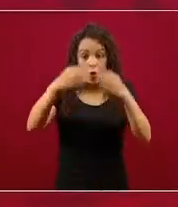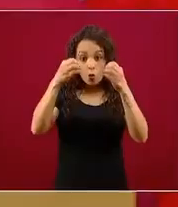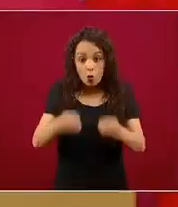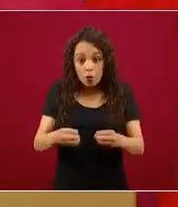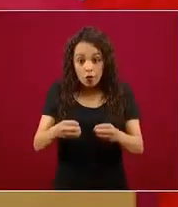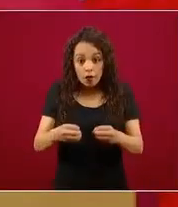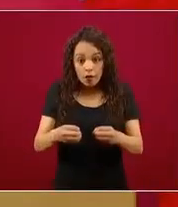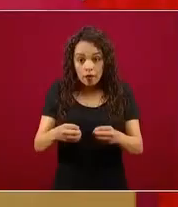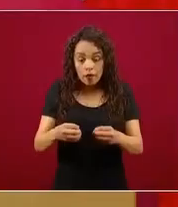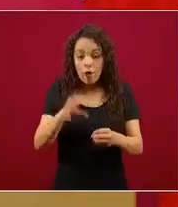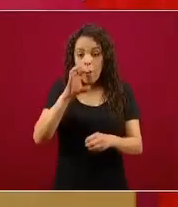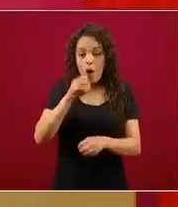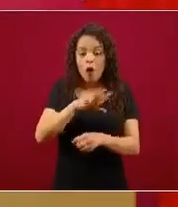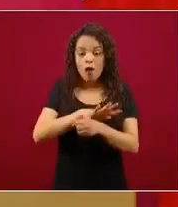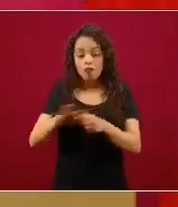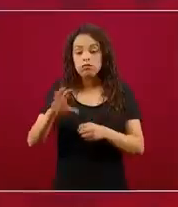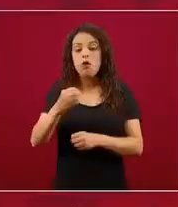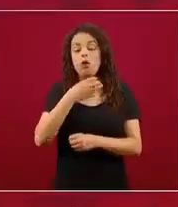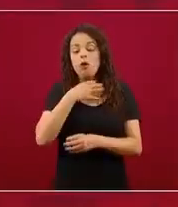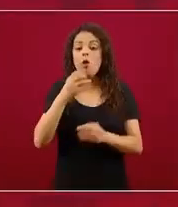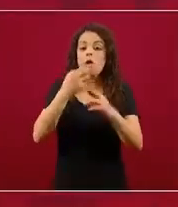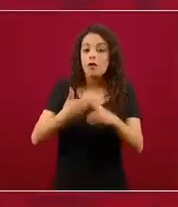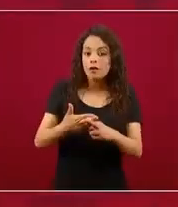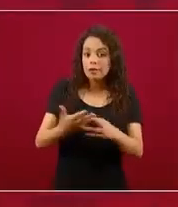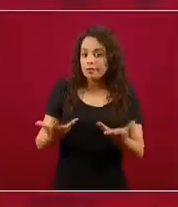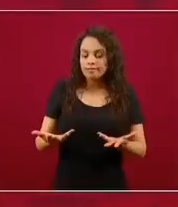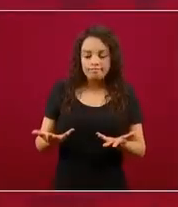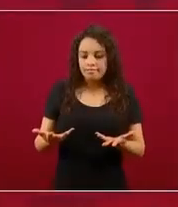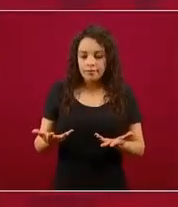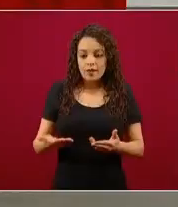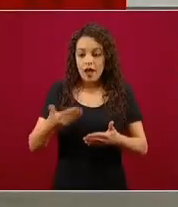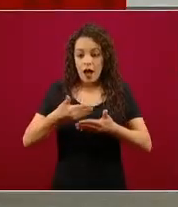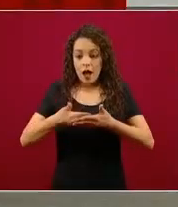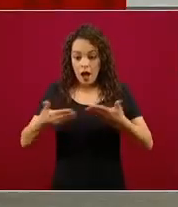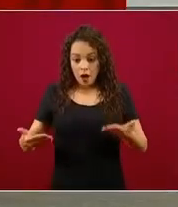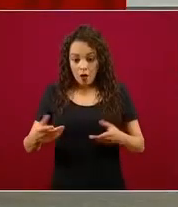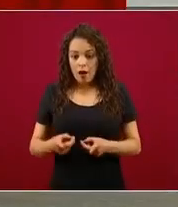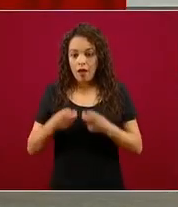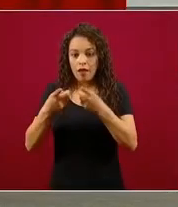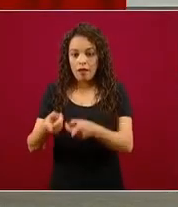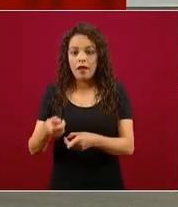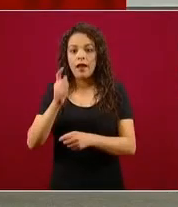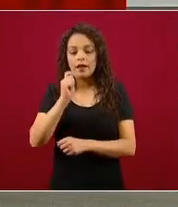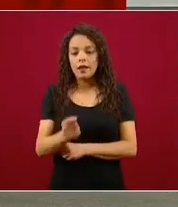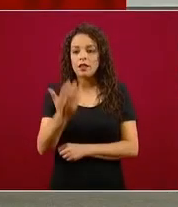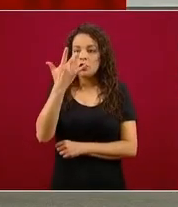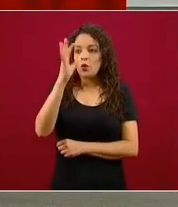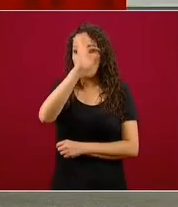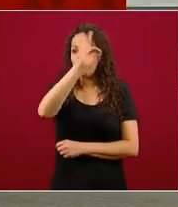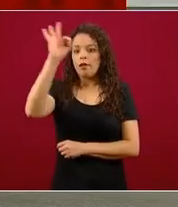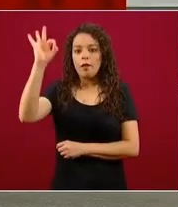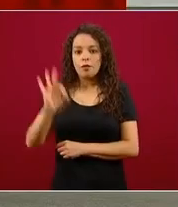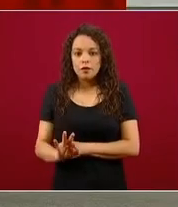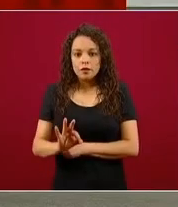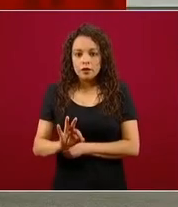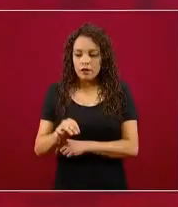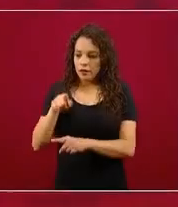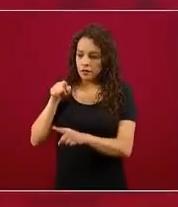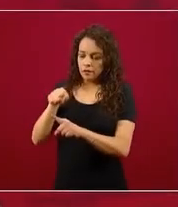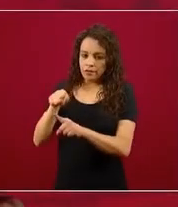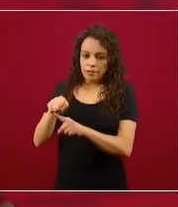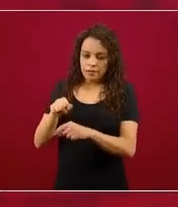puede ser el factor de restricción, hoy le estamos dando un 50 por ciento de peso a la ocupación hospitalaria.